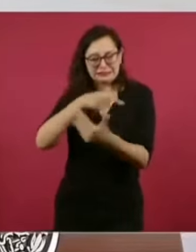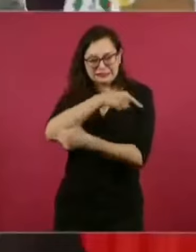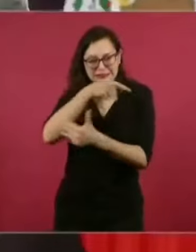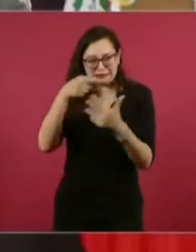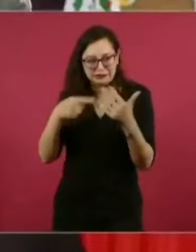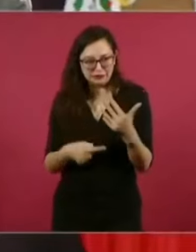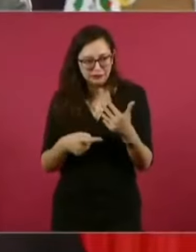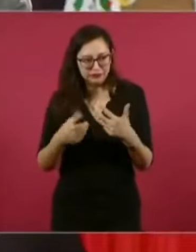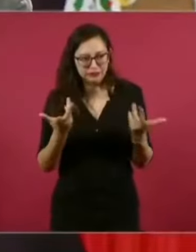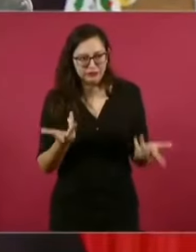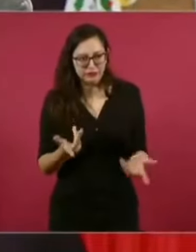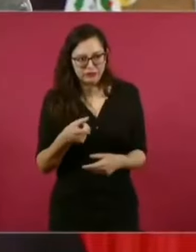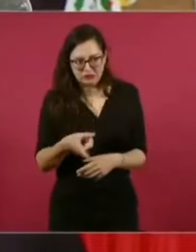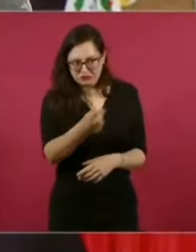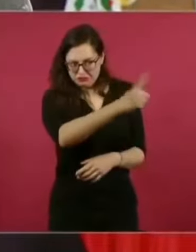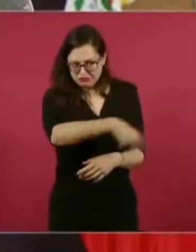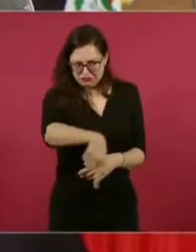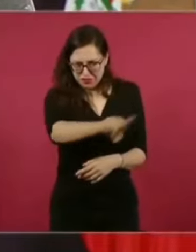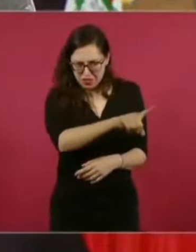otros no?